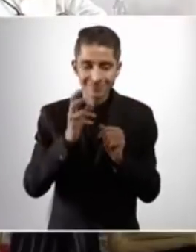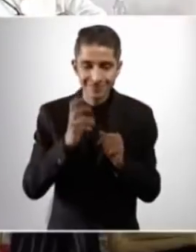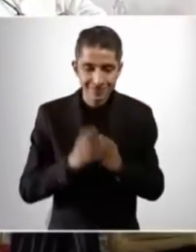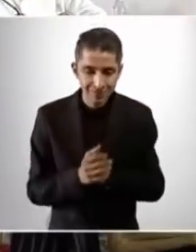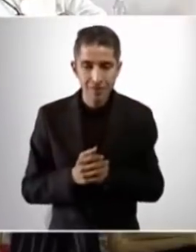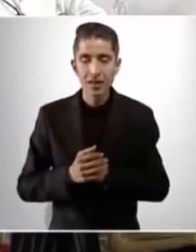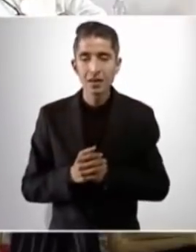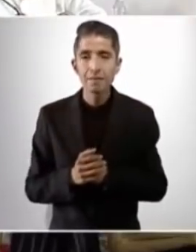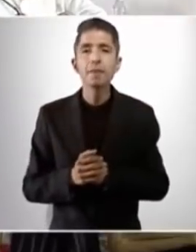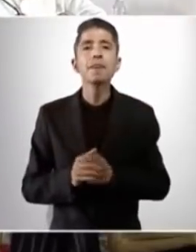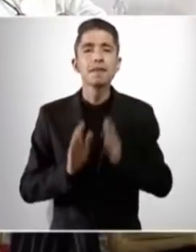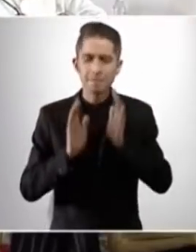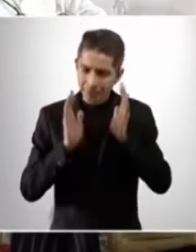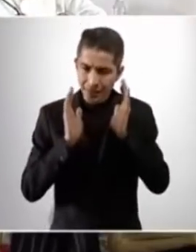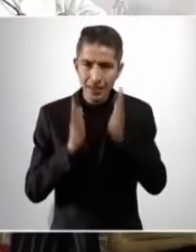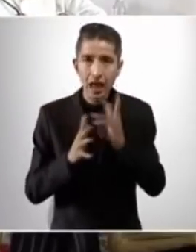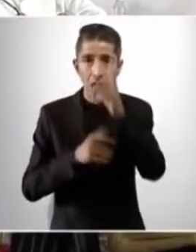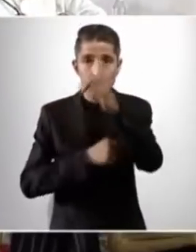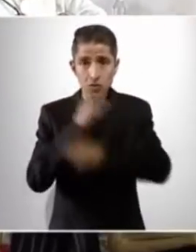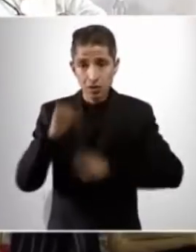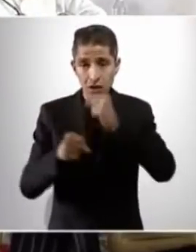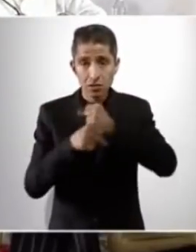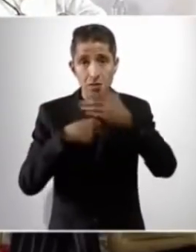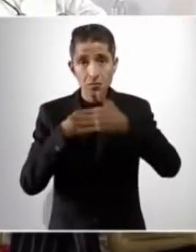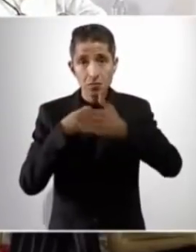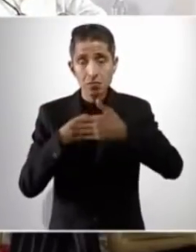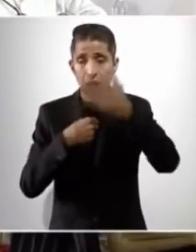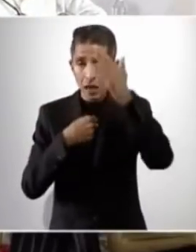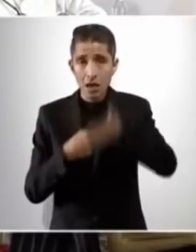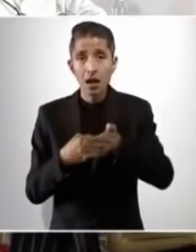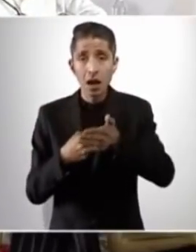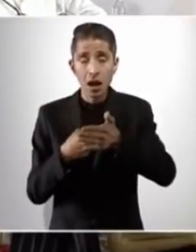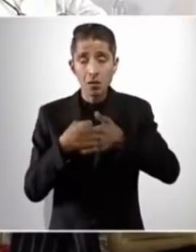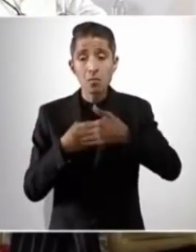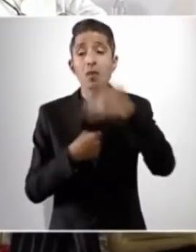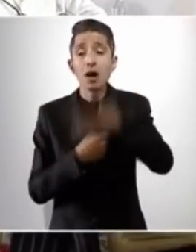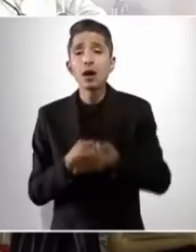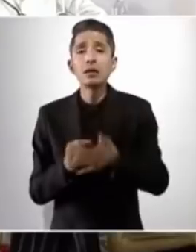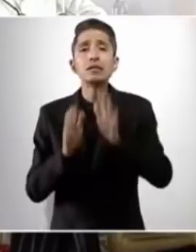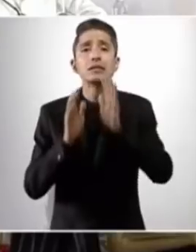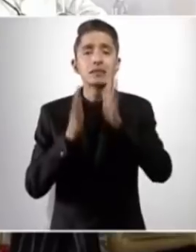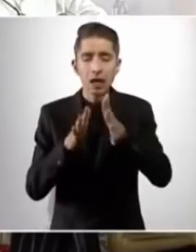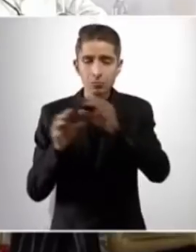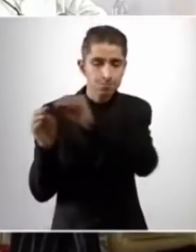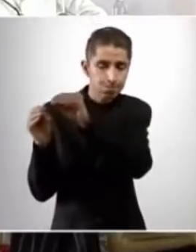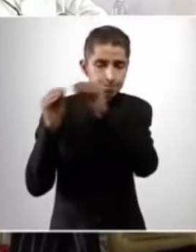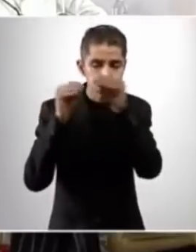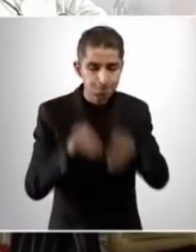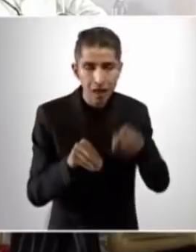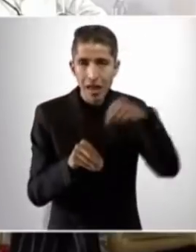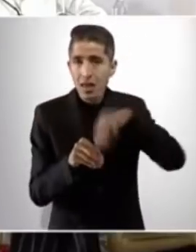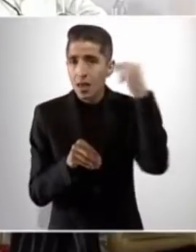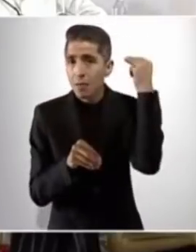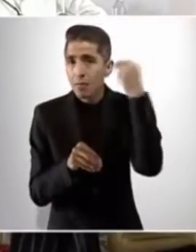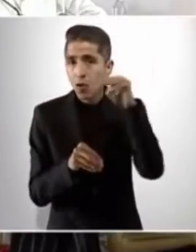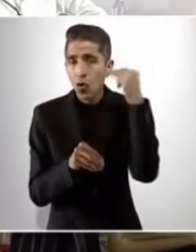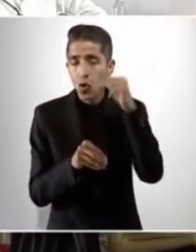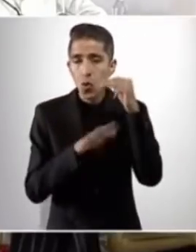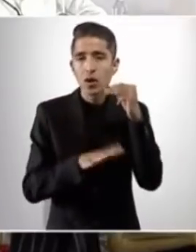ya el año próximo esté aquí en Morelia el